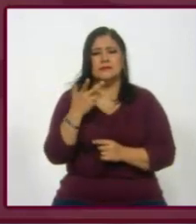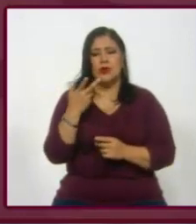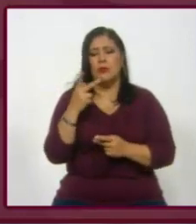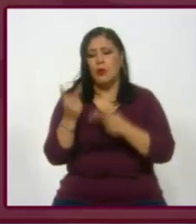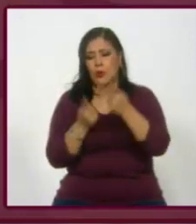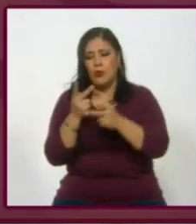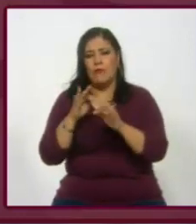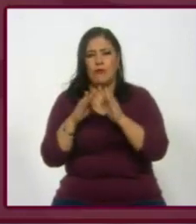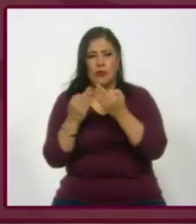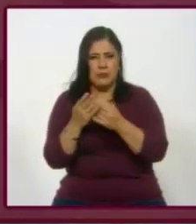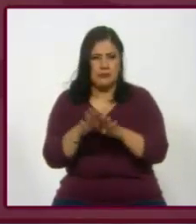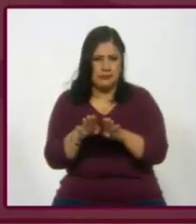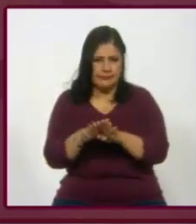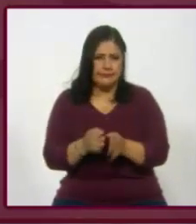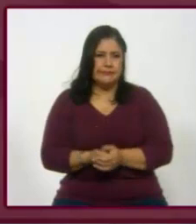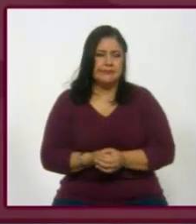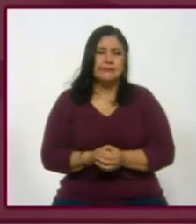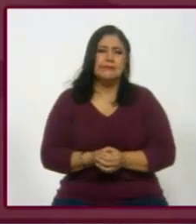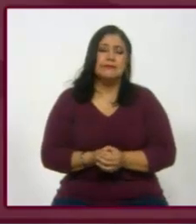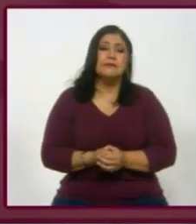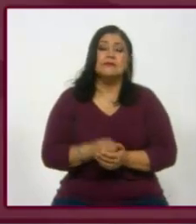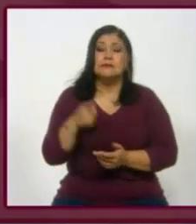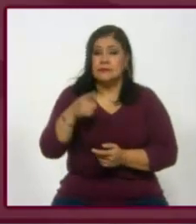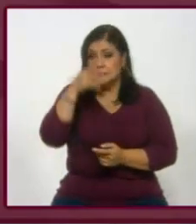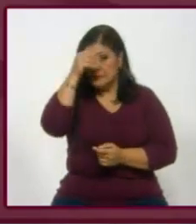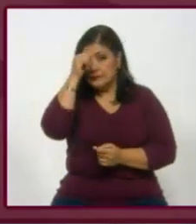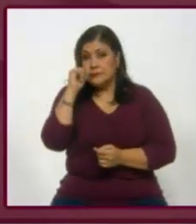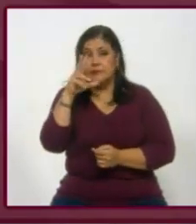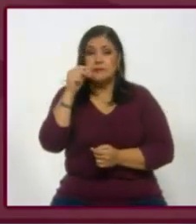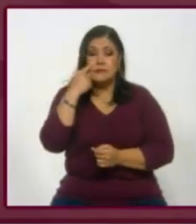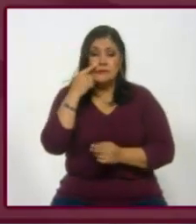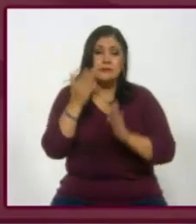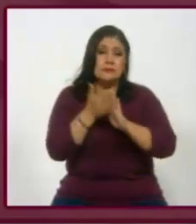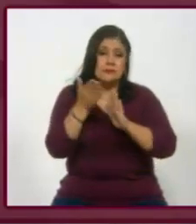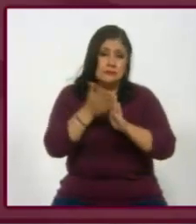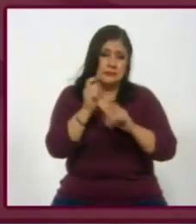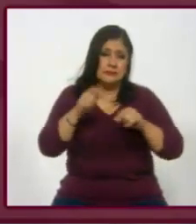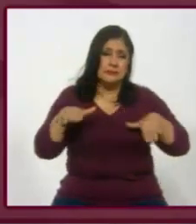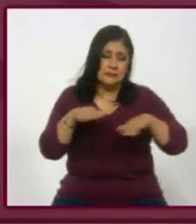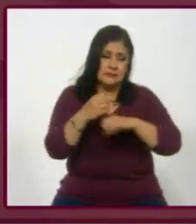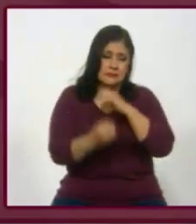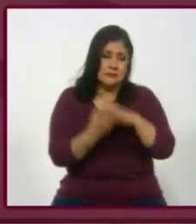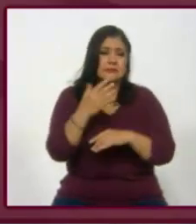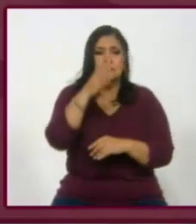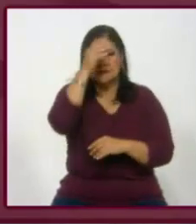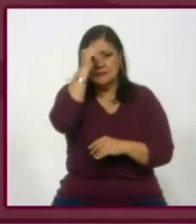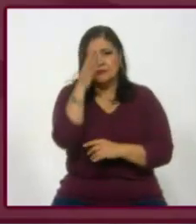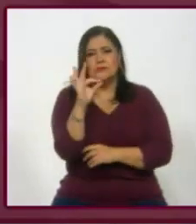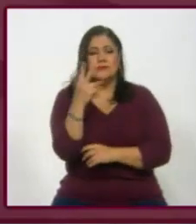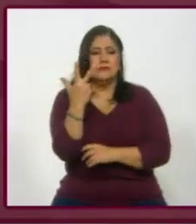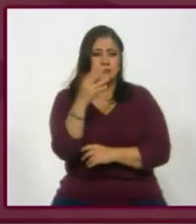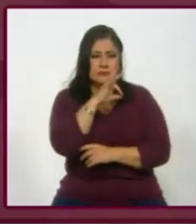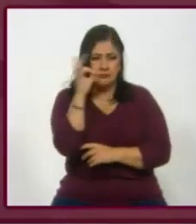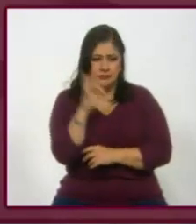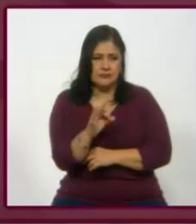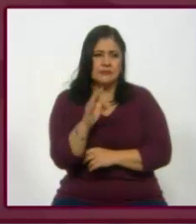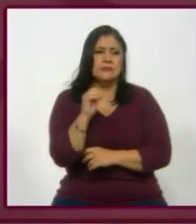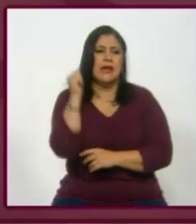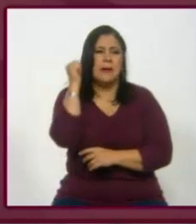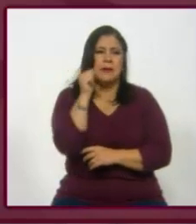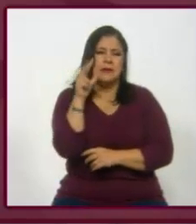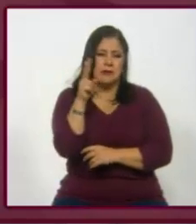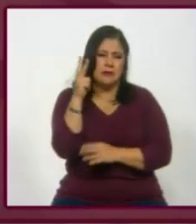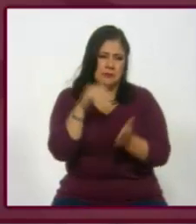pregunta. ¿Está de acuerdo o en desacuerdo con la construcción del nuevo aeropuerto de la Ciudad de México? De acuerdo, 48%, abril del 18,